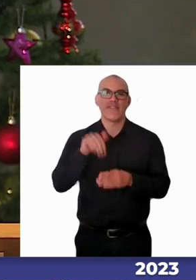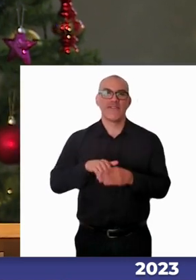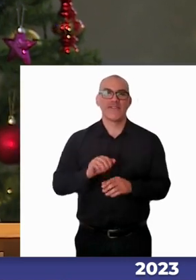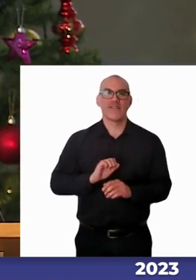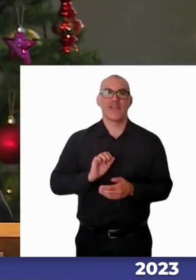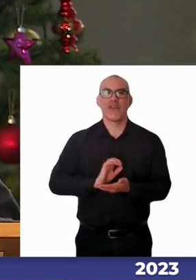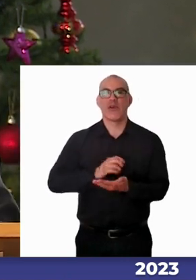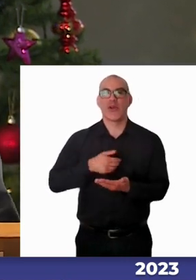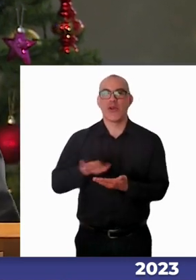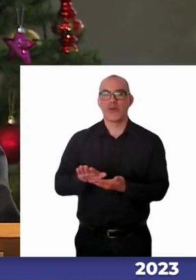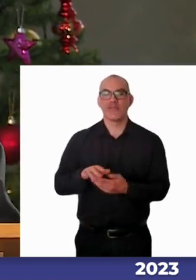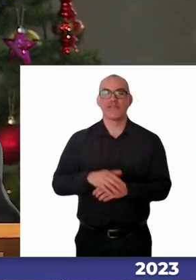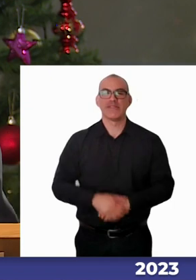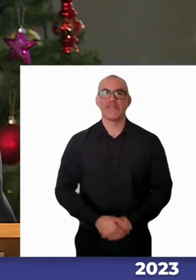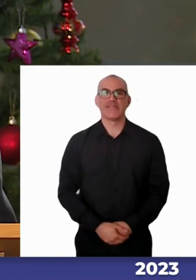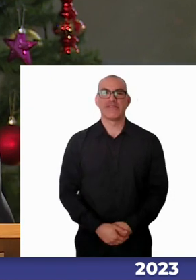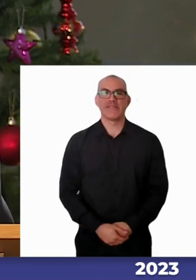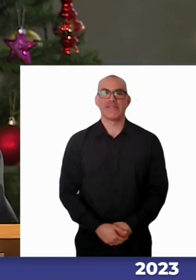más que eso, ¿no es cierto?